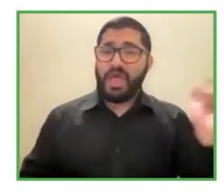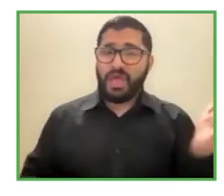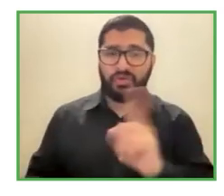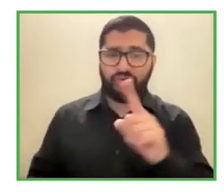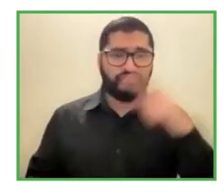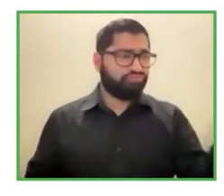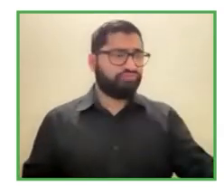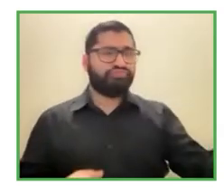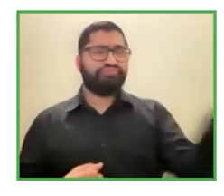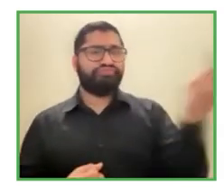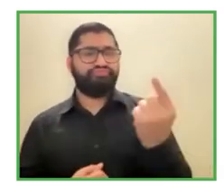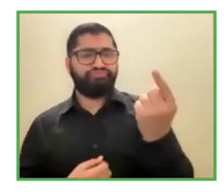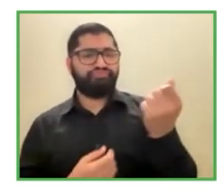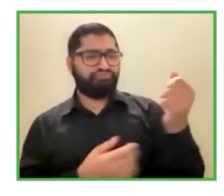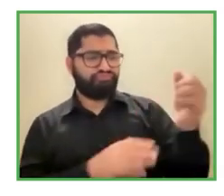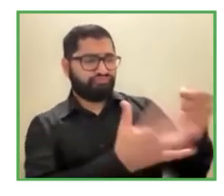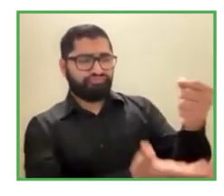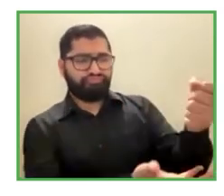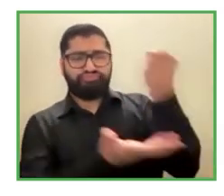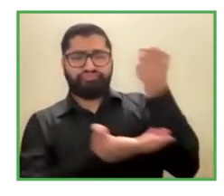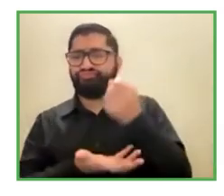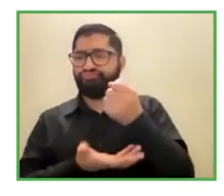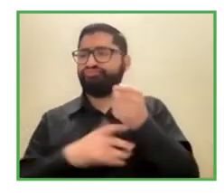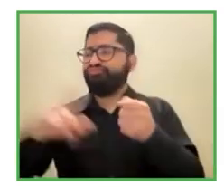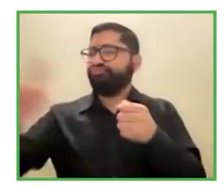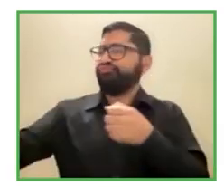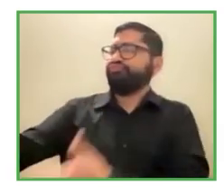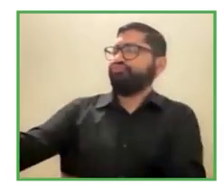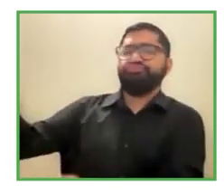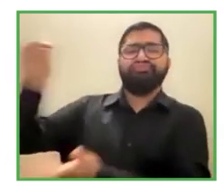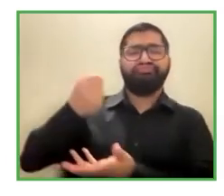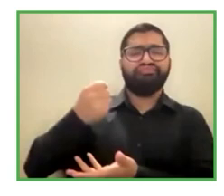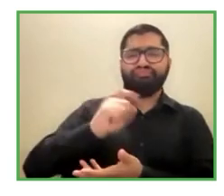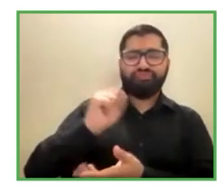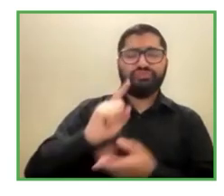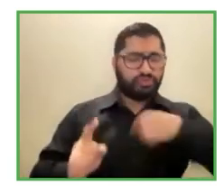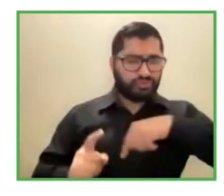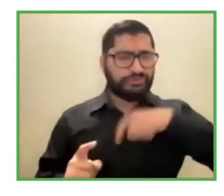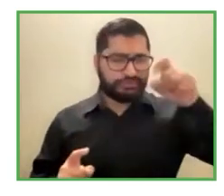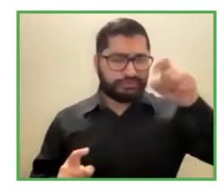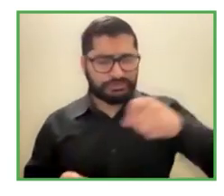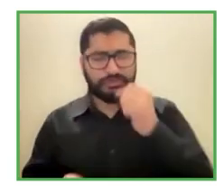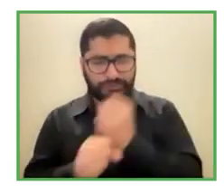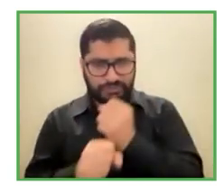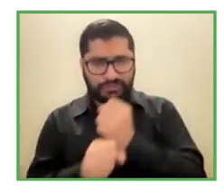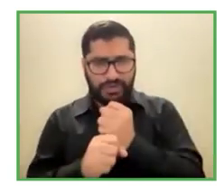vender las acciones a otras personas queremos que las acciones sean de los empleados